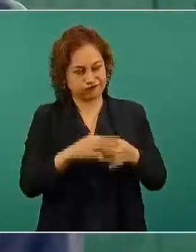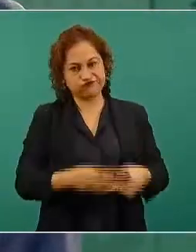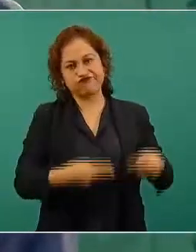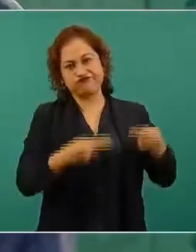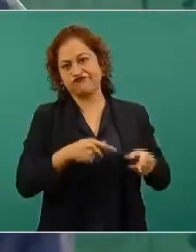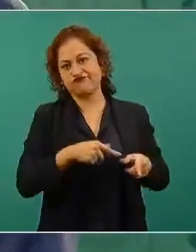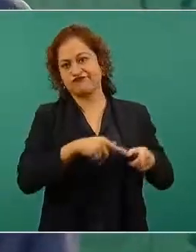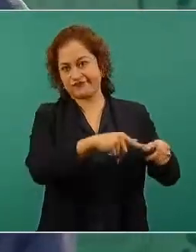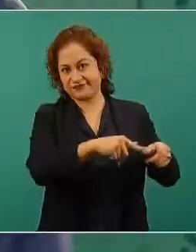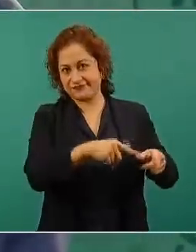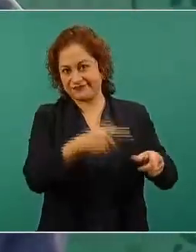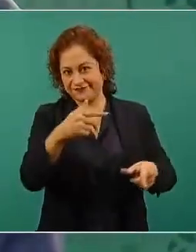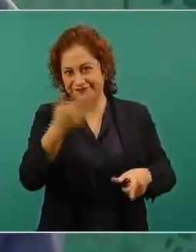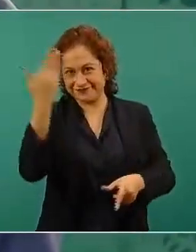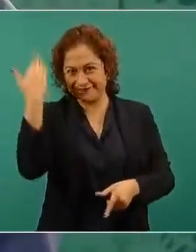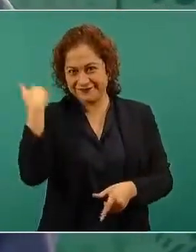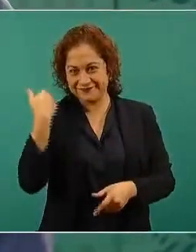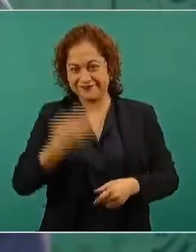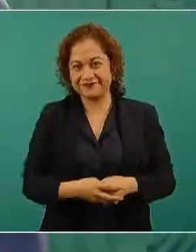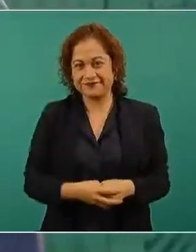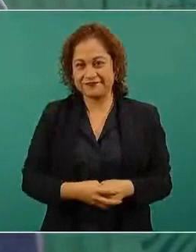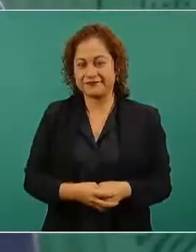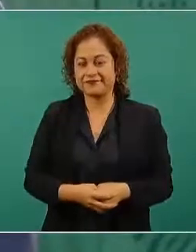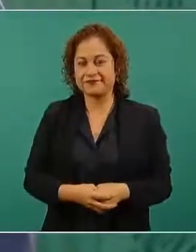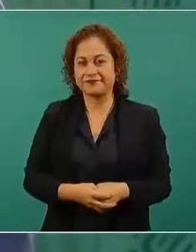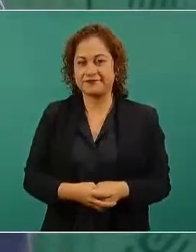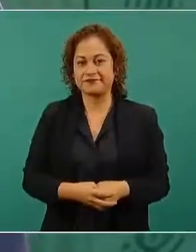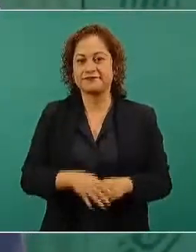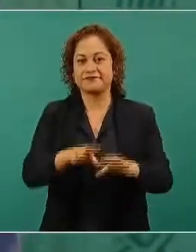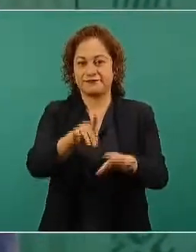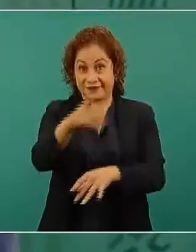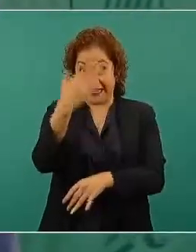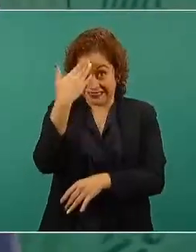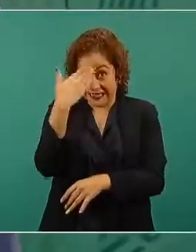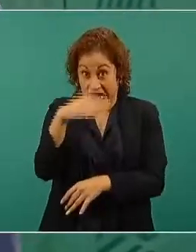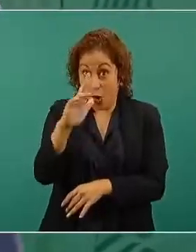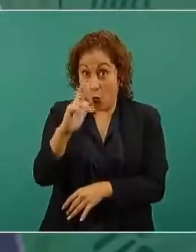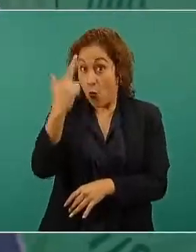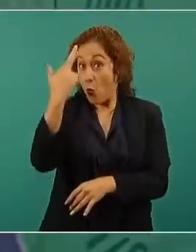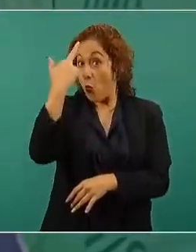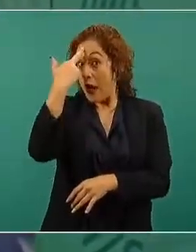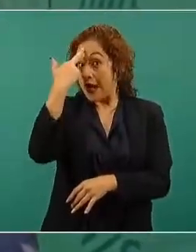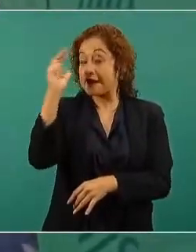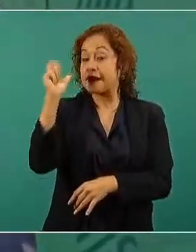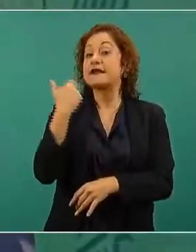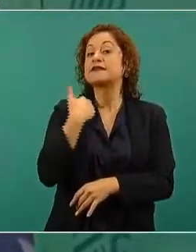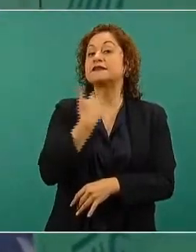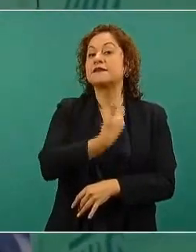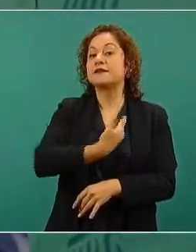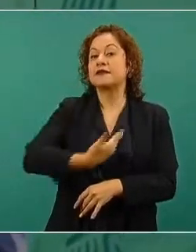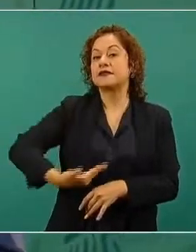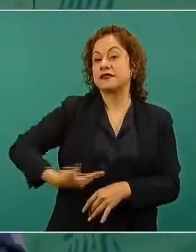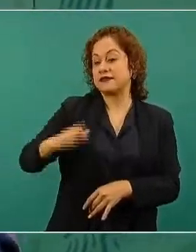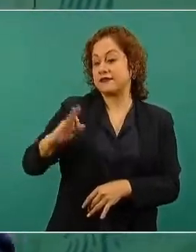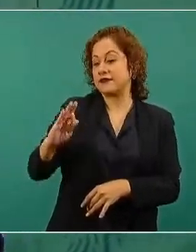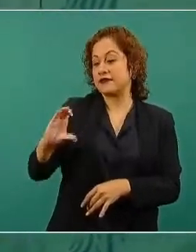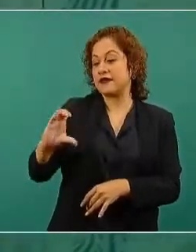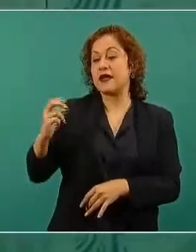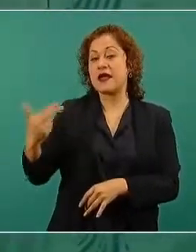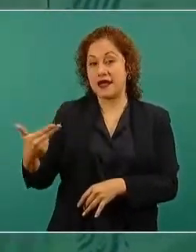porque acuérdense que con el presidente Calderón además de Iberdrola